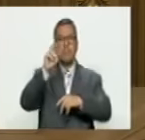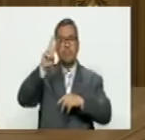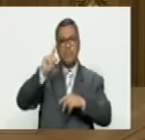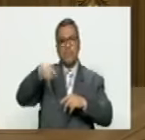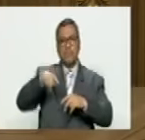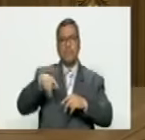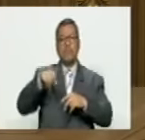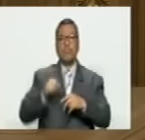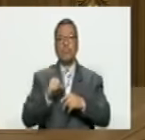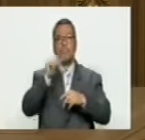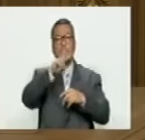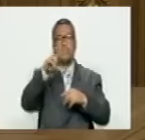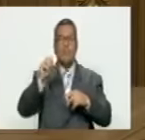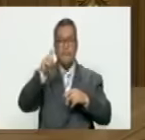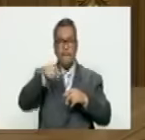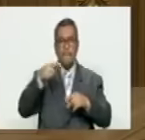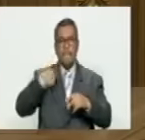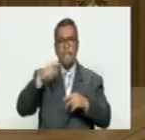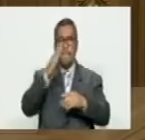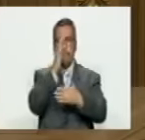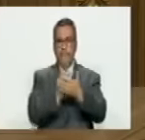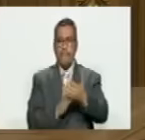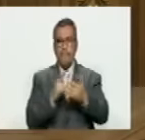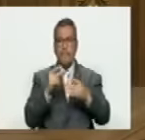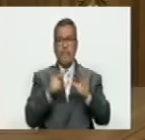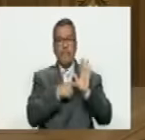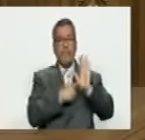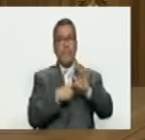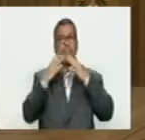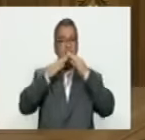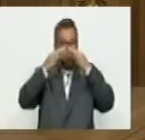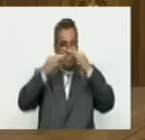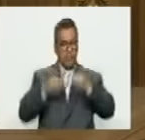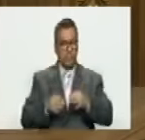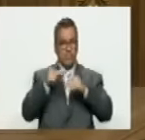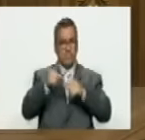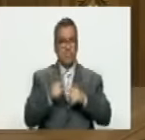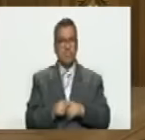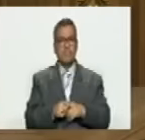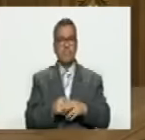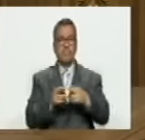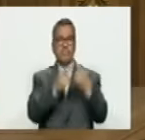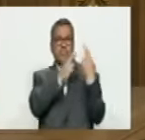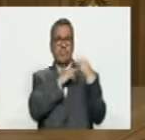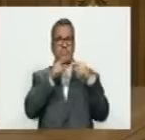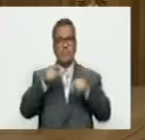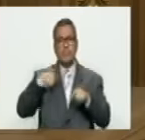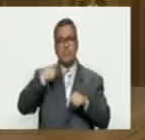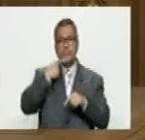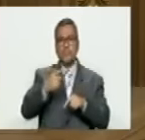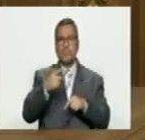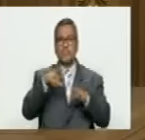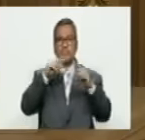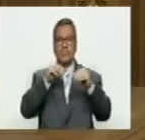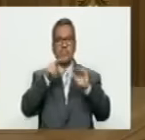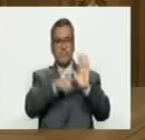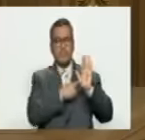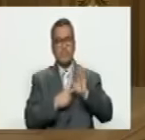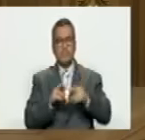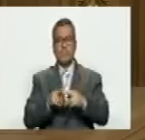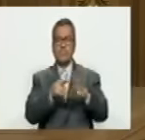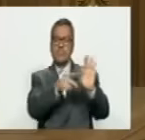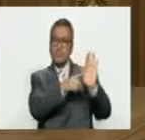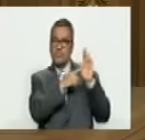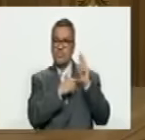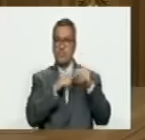más recoblo de 20 Venezuela tienen que ser neutrales para que la muestra sea verdaderamente representativa aunque ellos dicen que ellos no hablan de muestra representativa